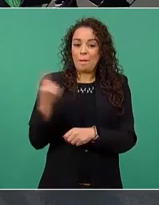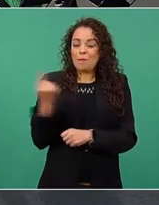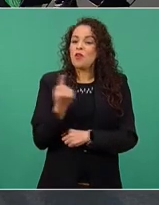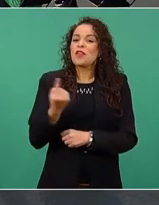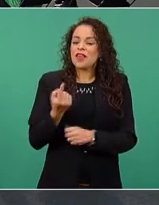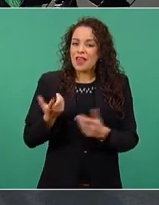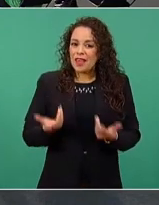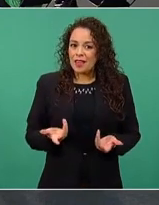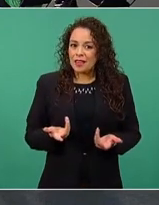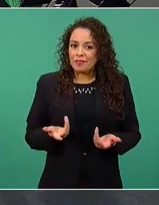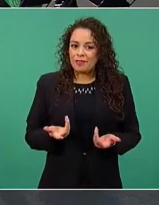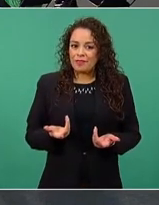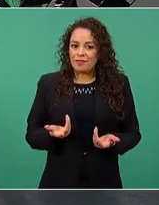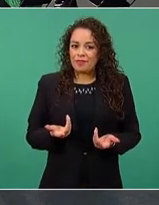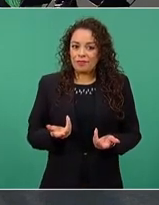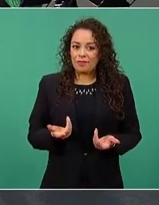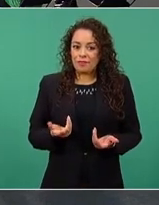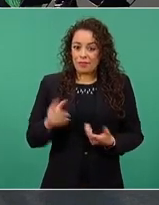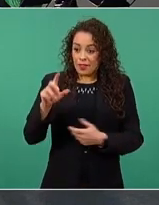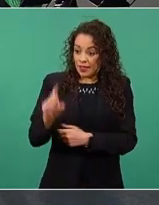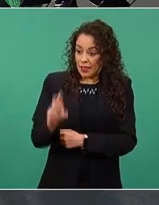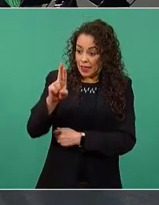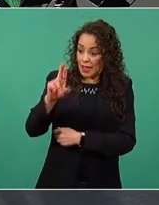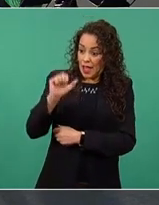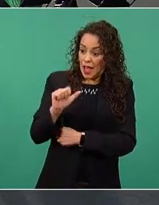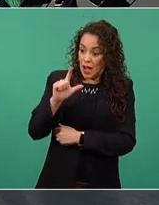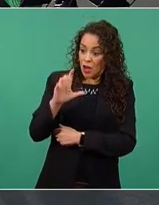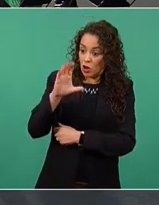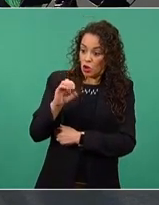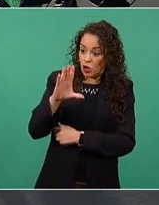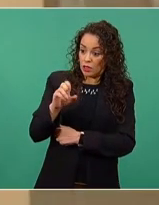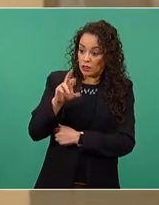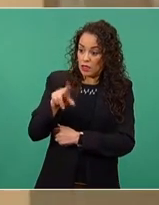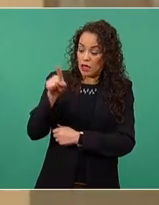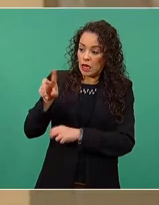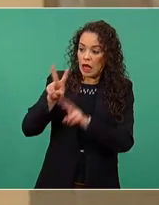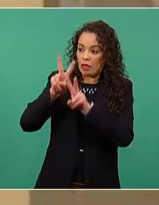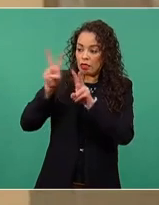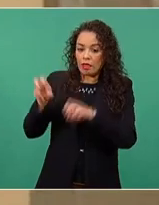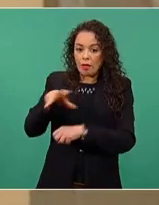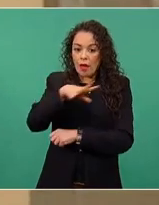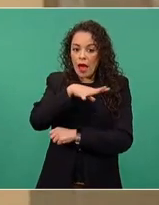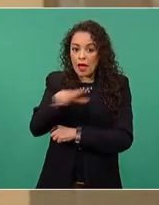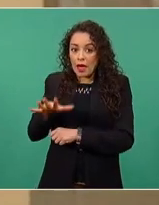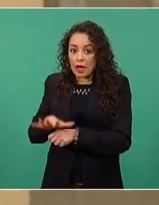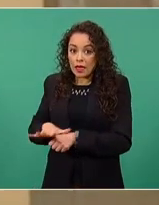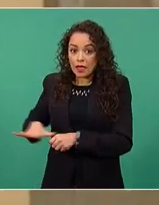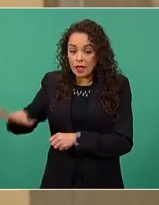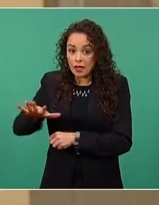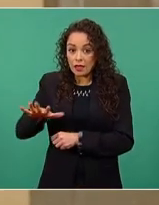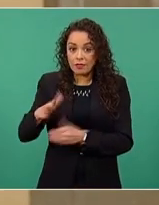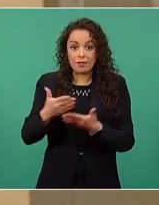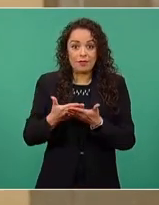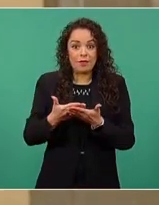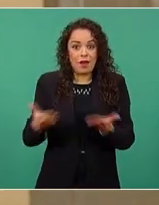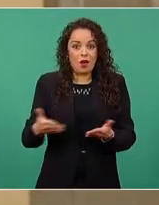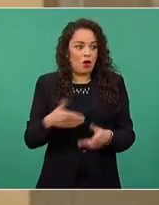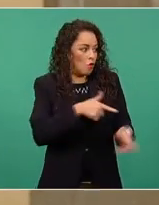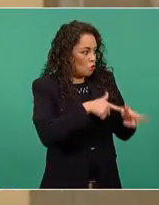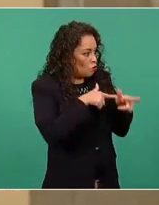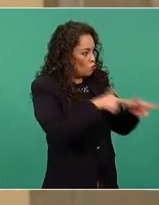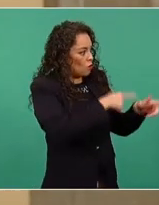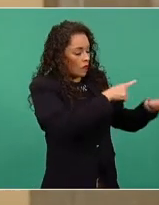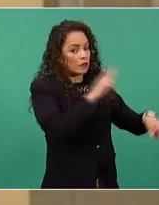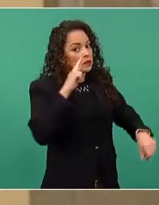trataba lo general y Hugo fue y es el responsable de